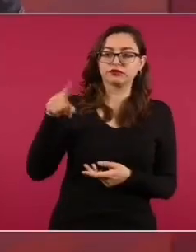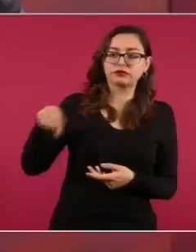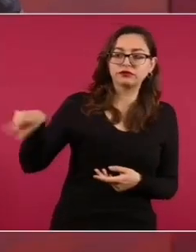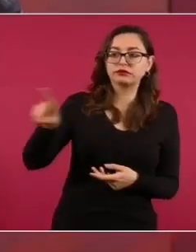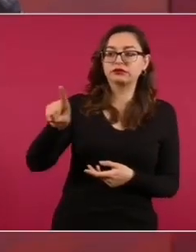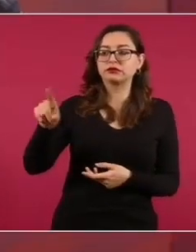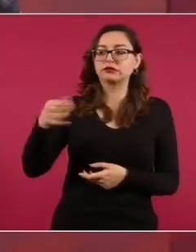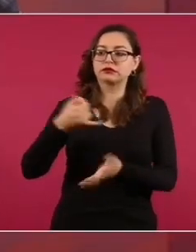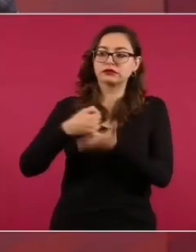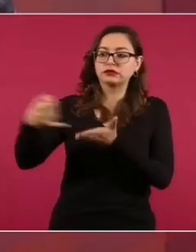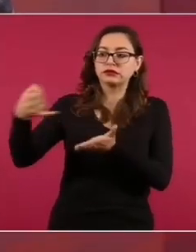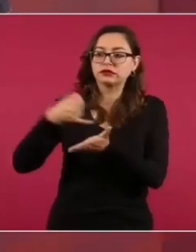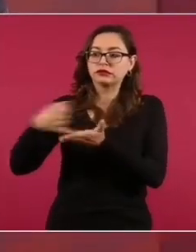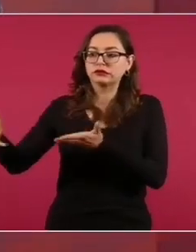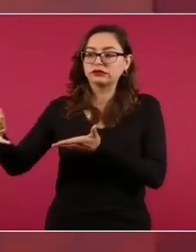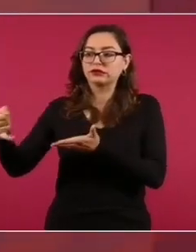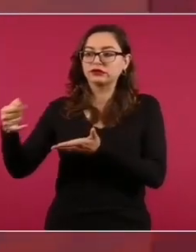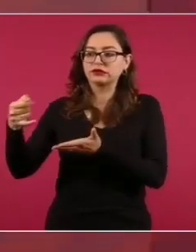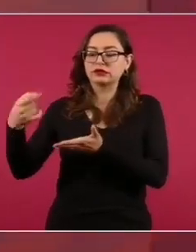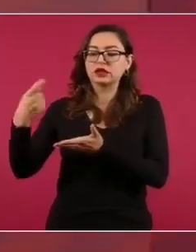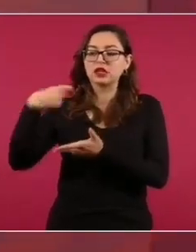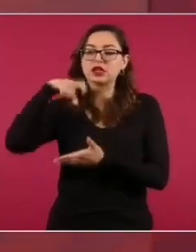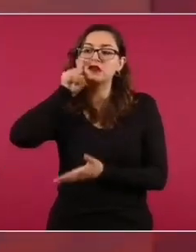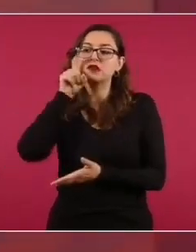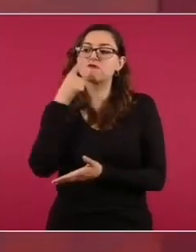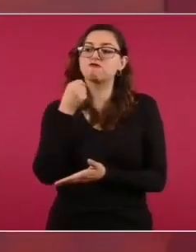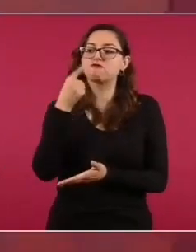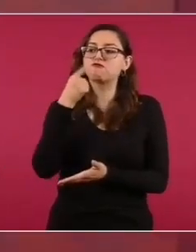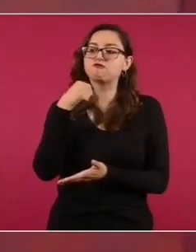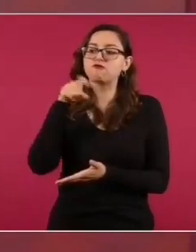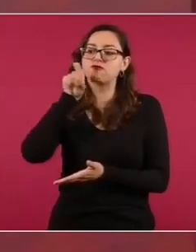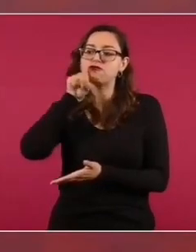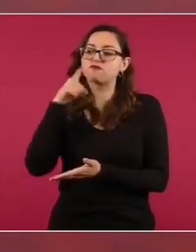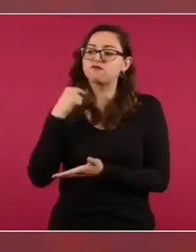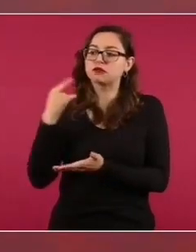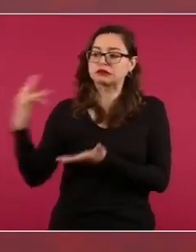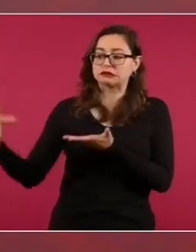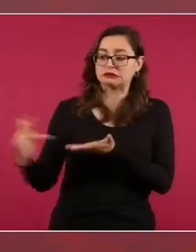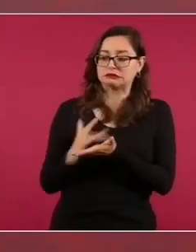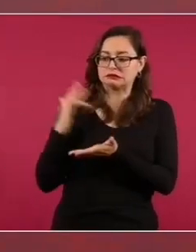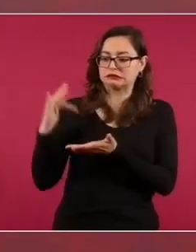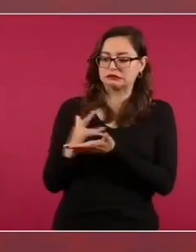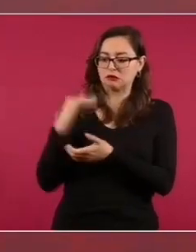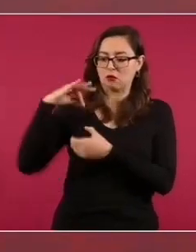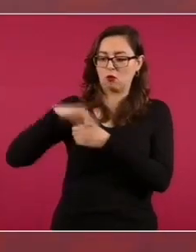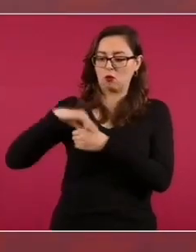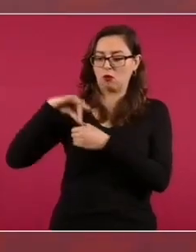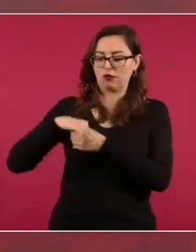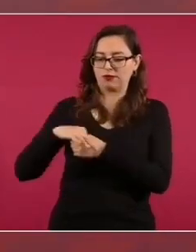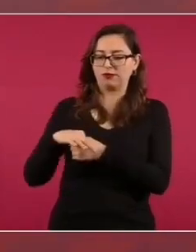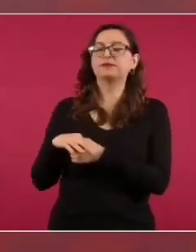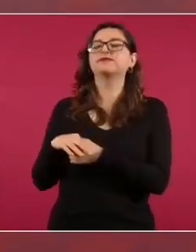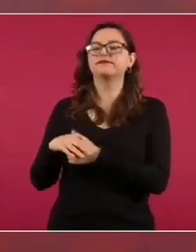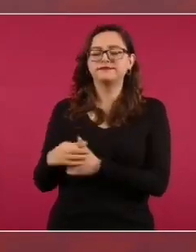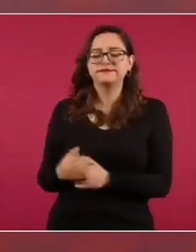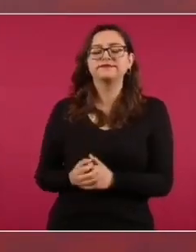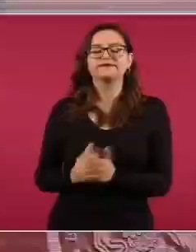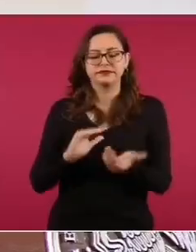tomates en Florida, empieza una campaña para que